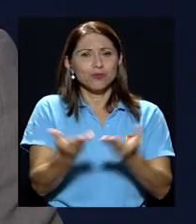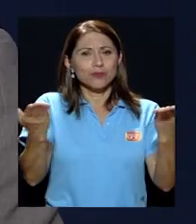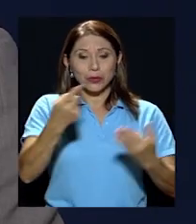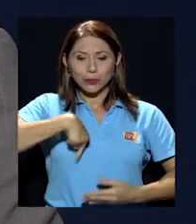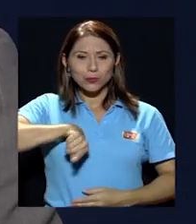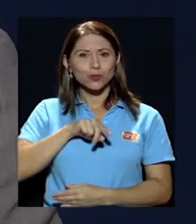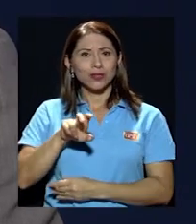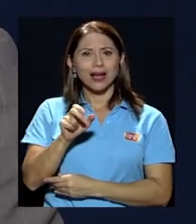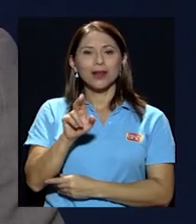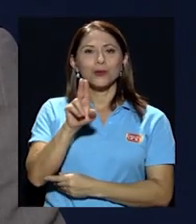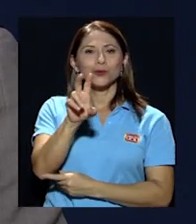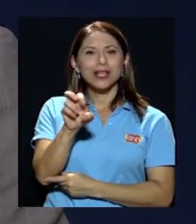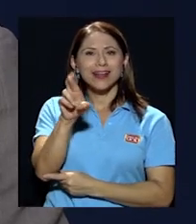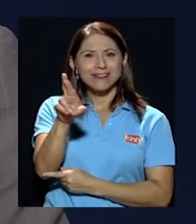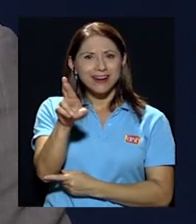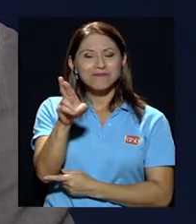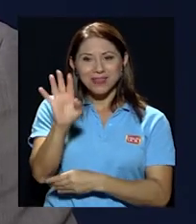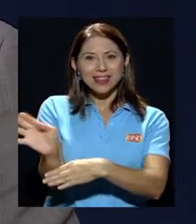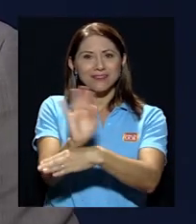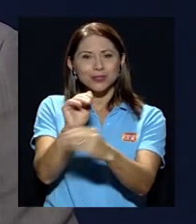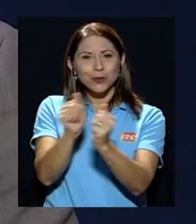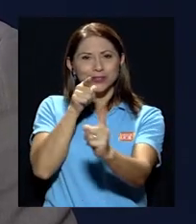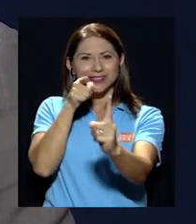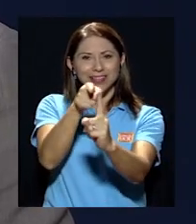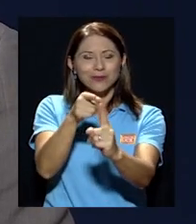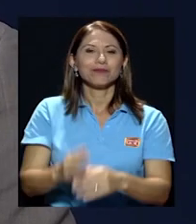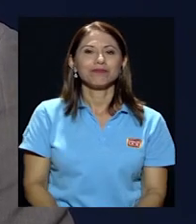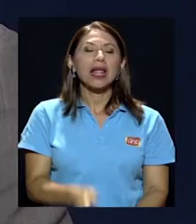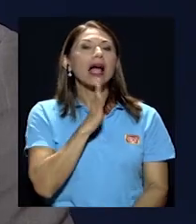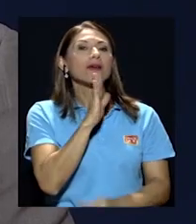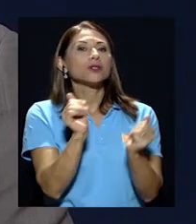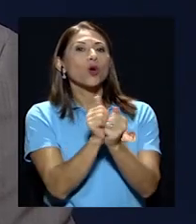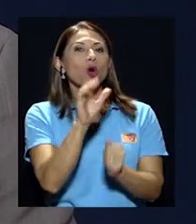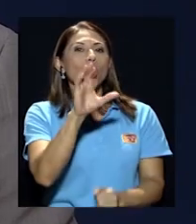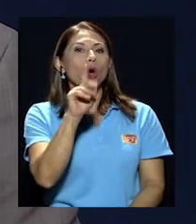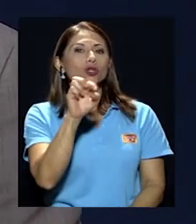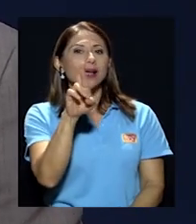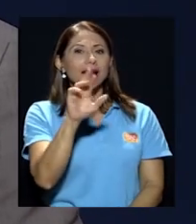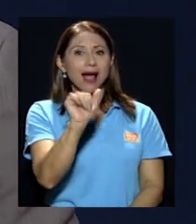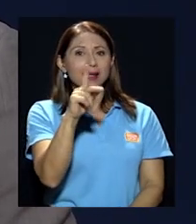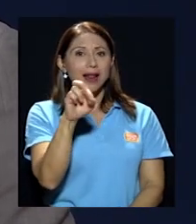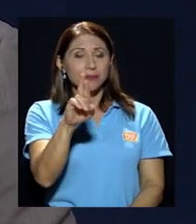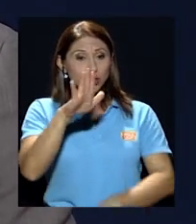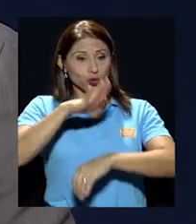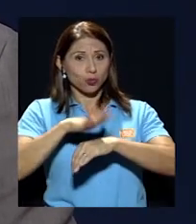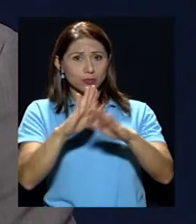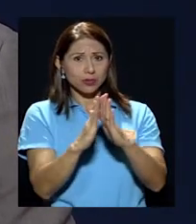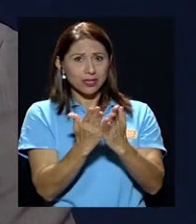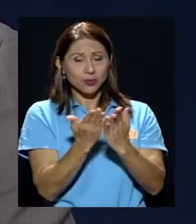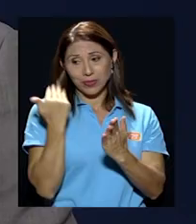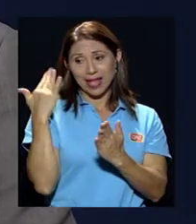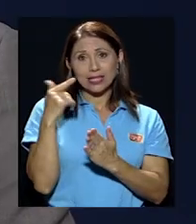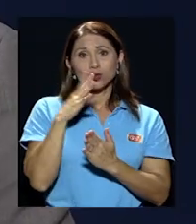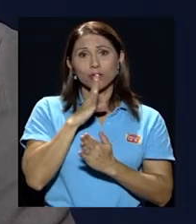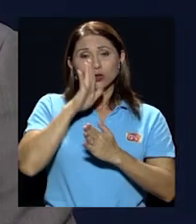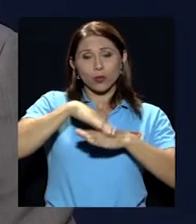Somos Canal UCR Televisión con Sentido. Conversamos con don Oscar Aguilar sobre su texto. Ahora nos mencionó un medio de comunicación